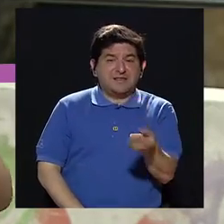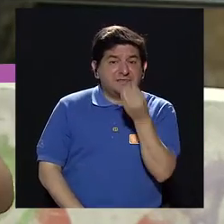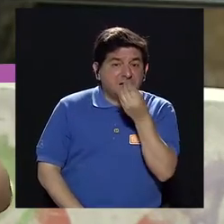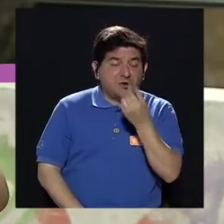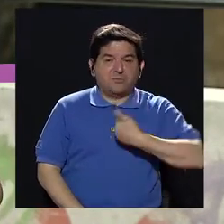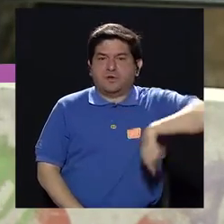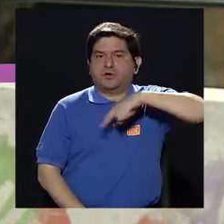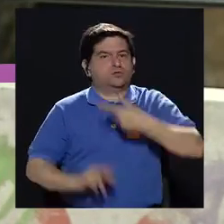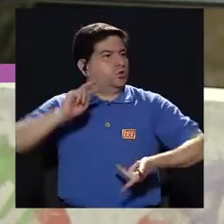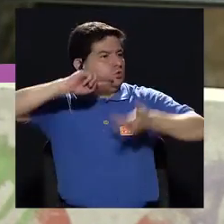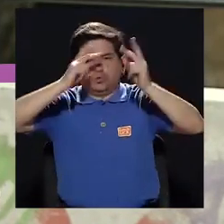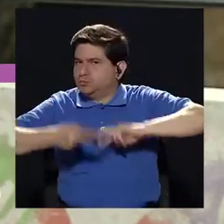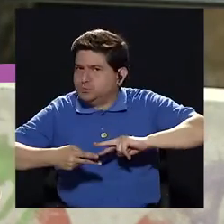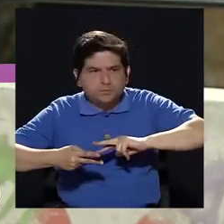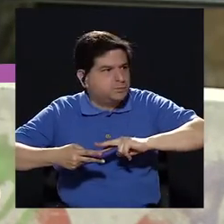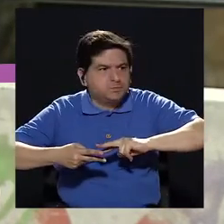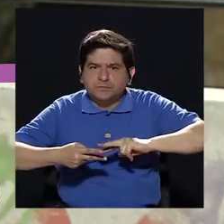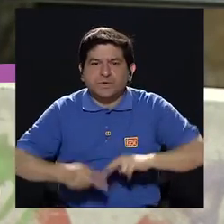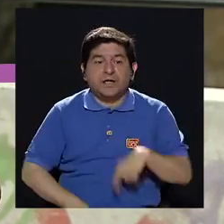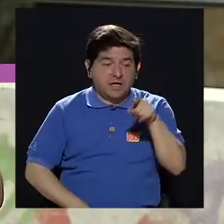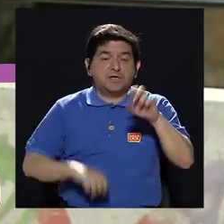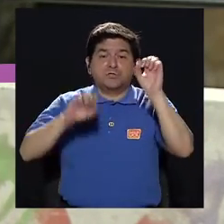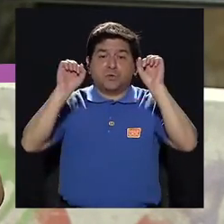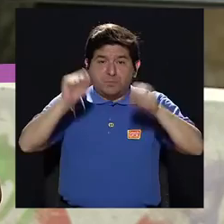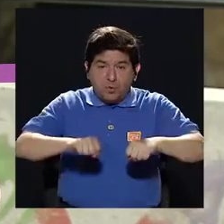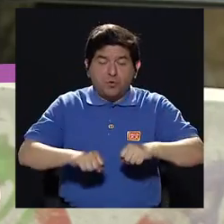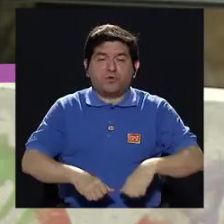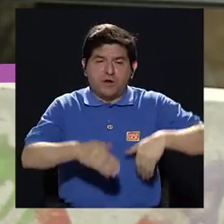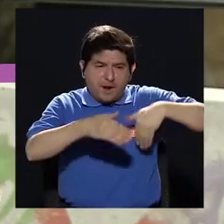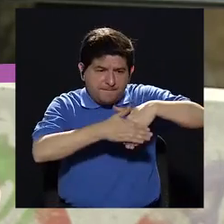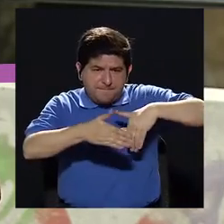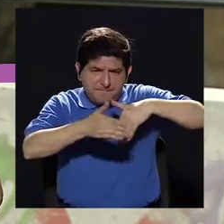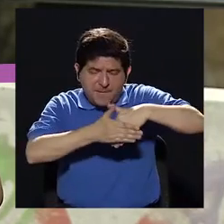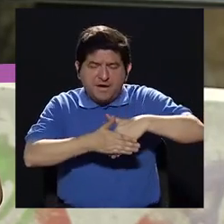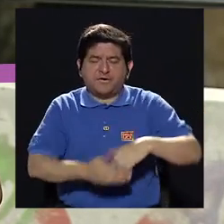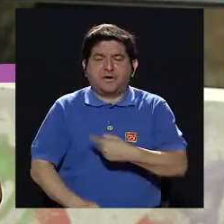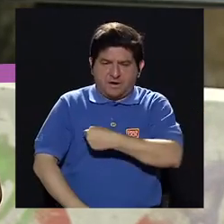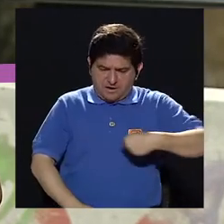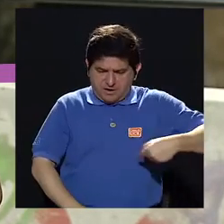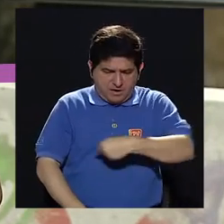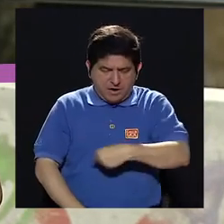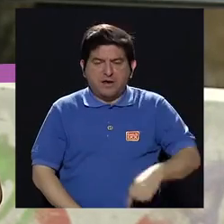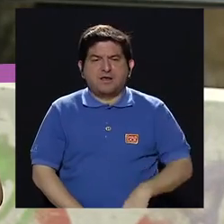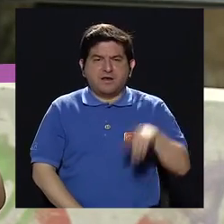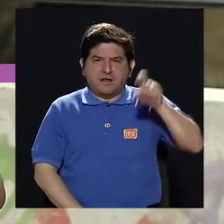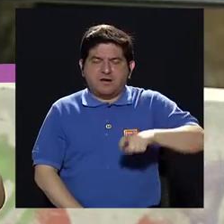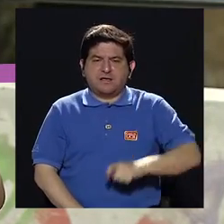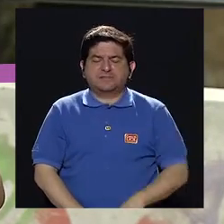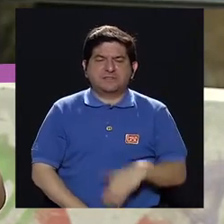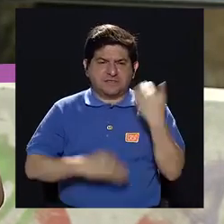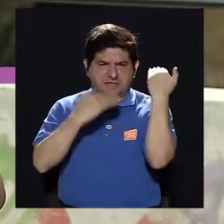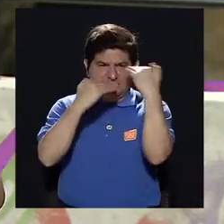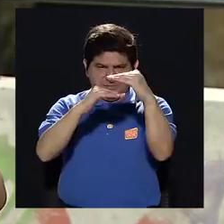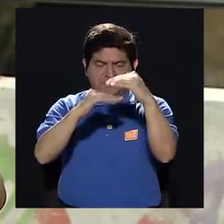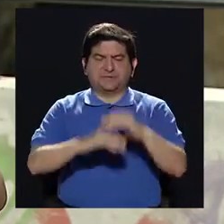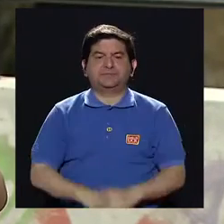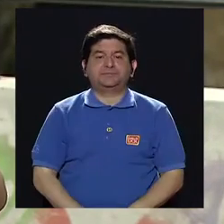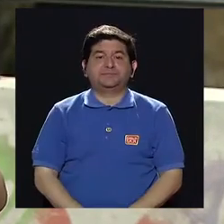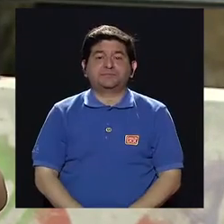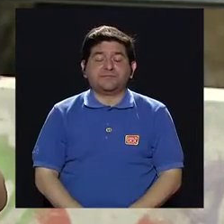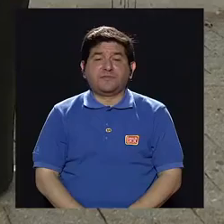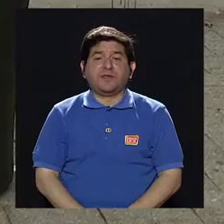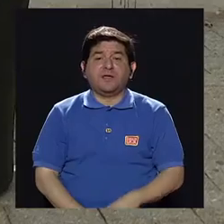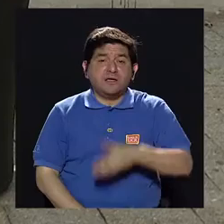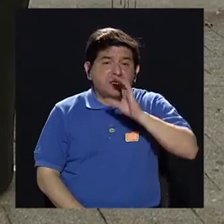Bueno, en nuestro caso es lo contrario, más bien puede producir una obstrucción intestinal. Entonces, tenemos que restringirnos un poco en ese lado.